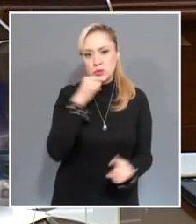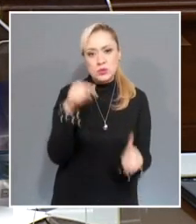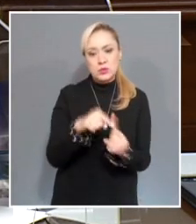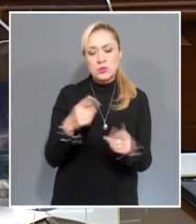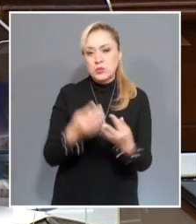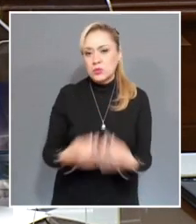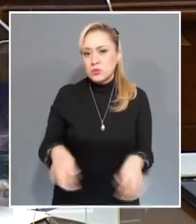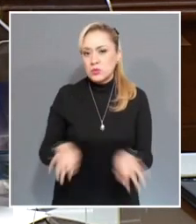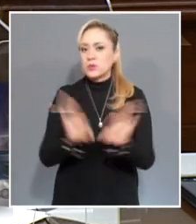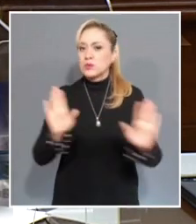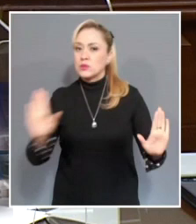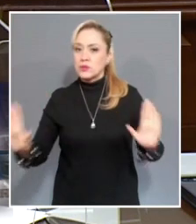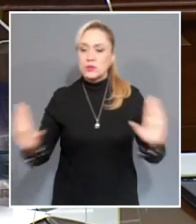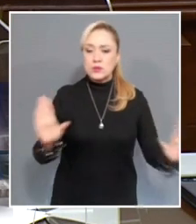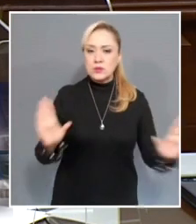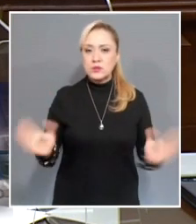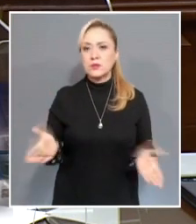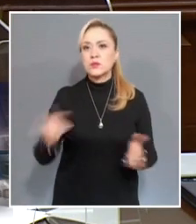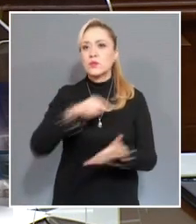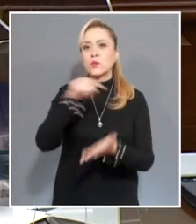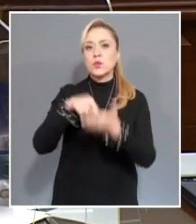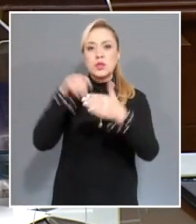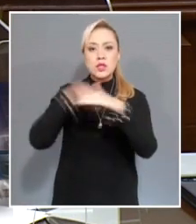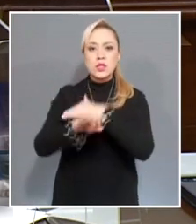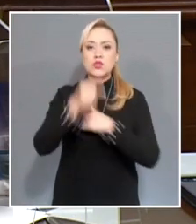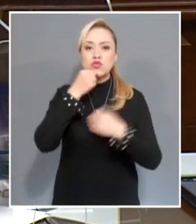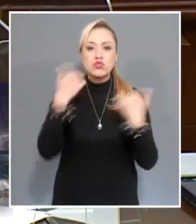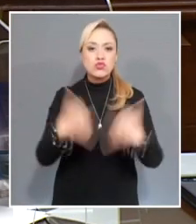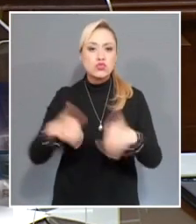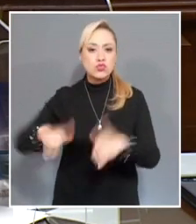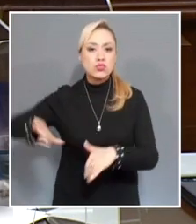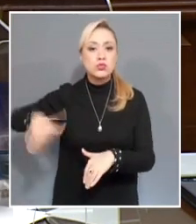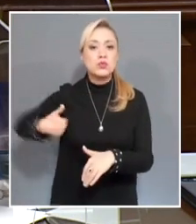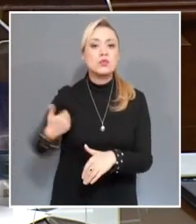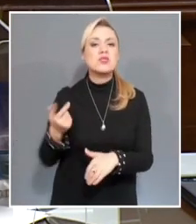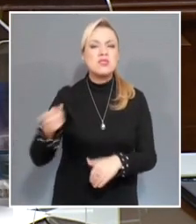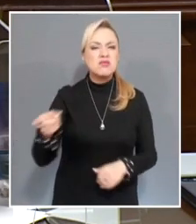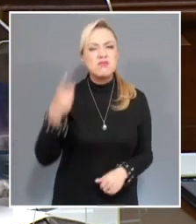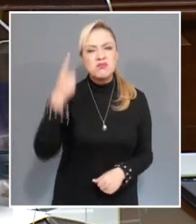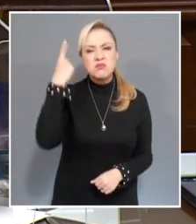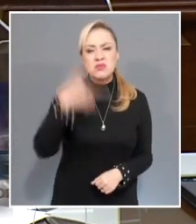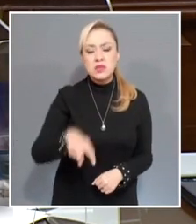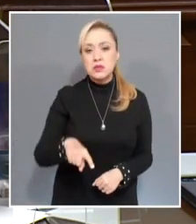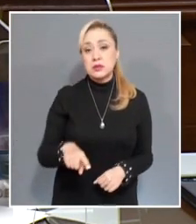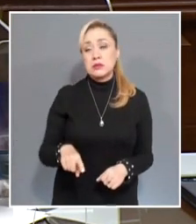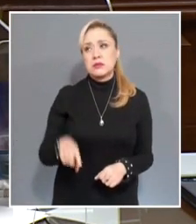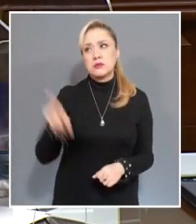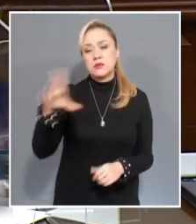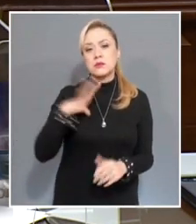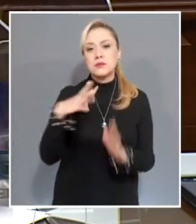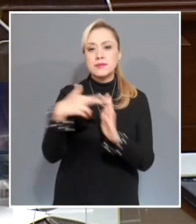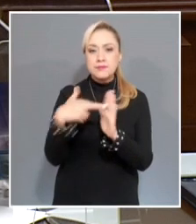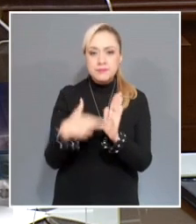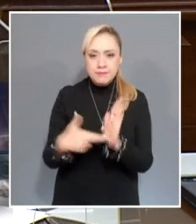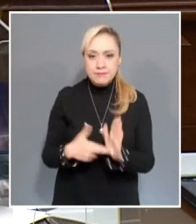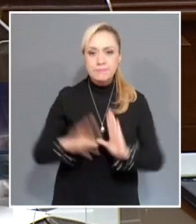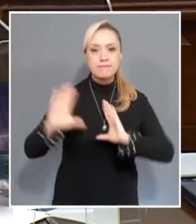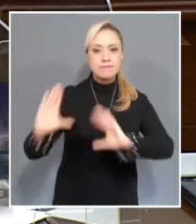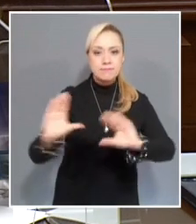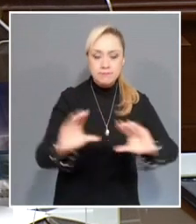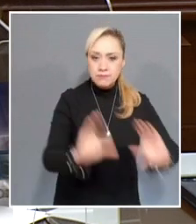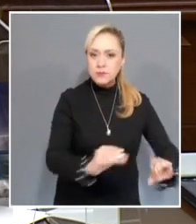Los centros de atención infantil tienen en sus manos valores fundamentales que pueden